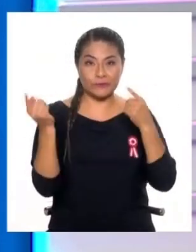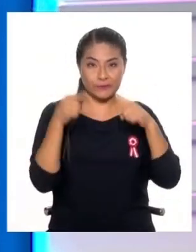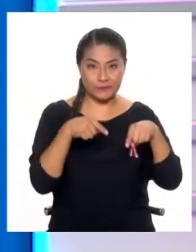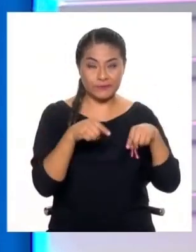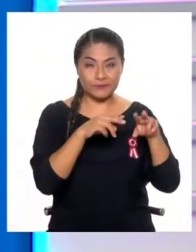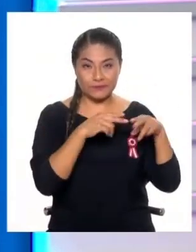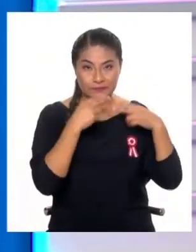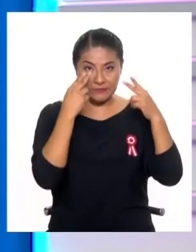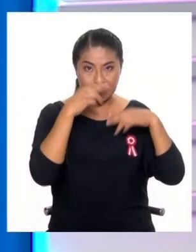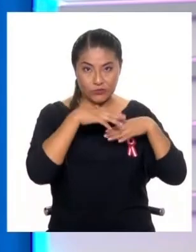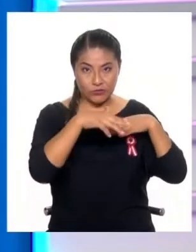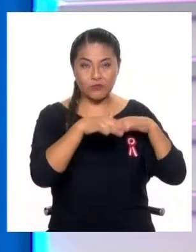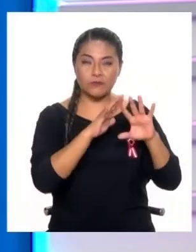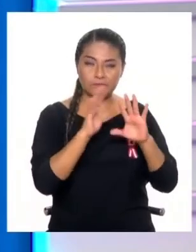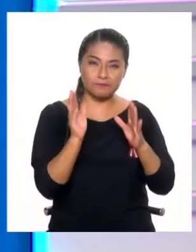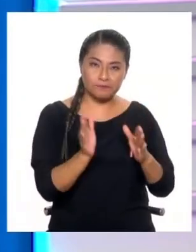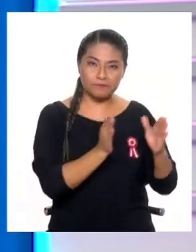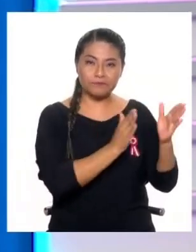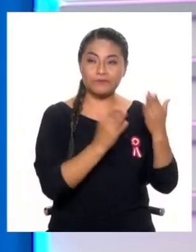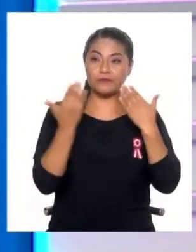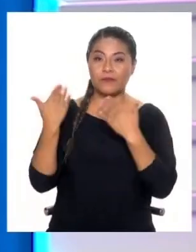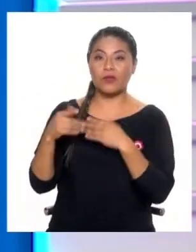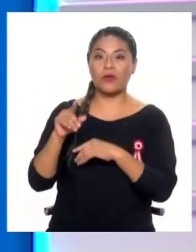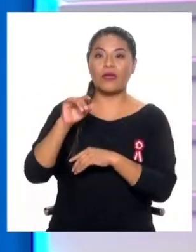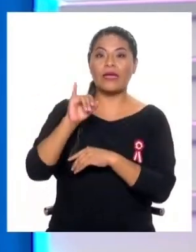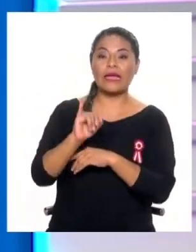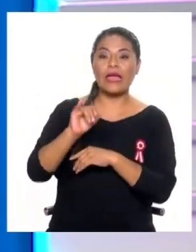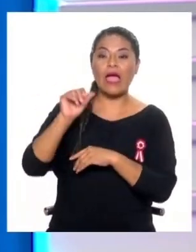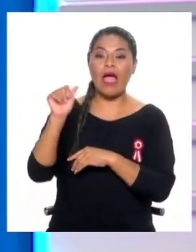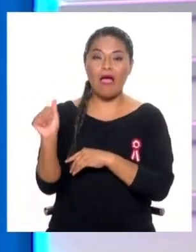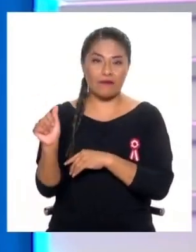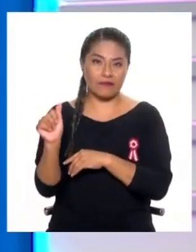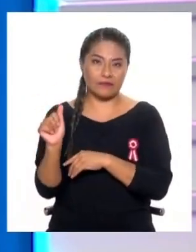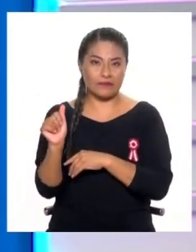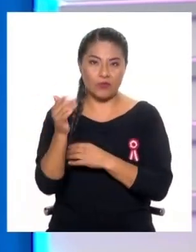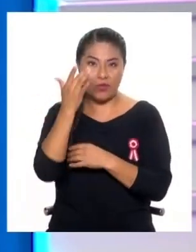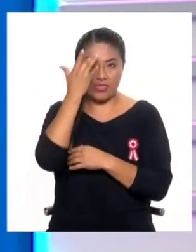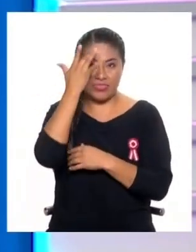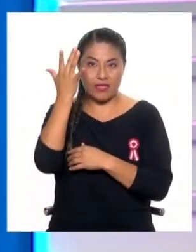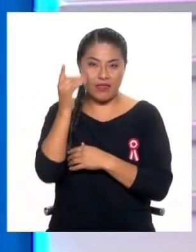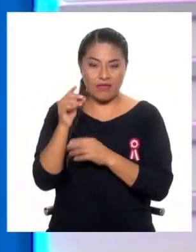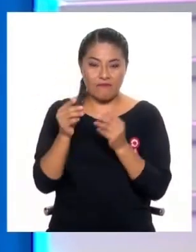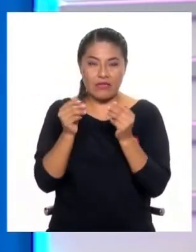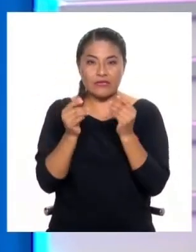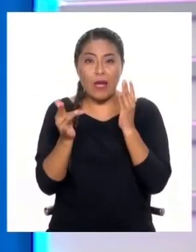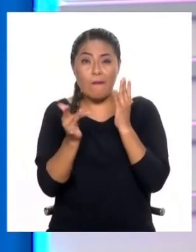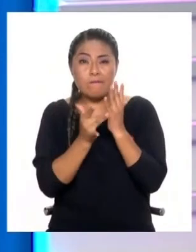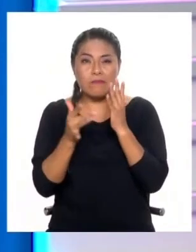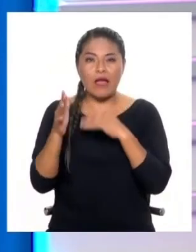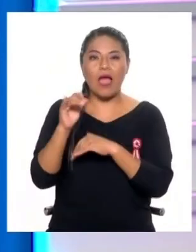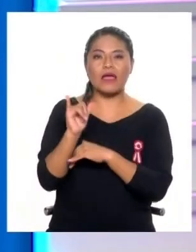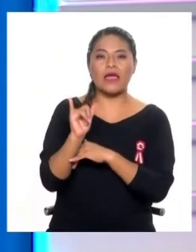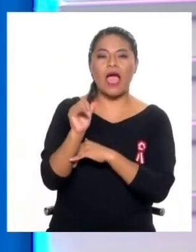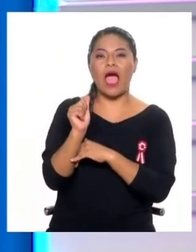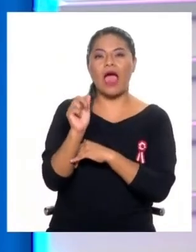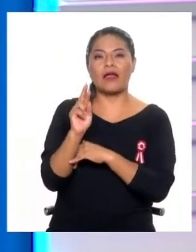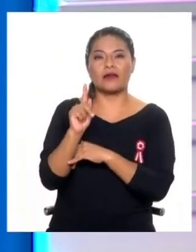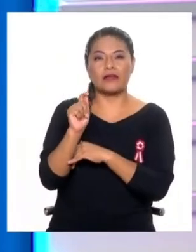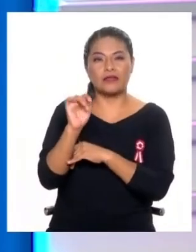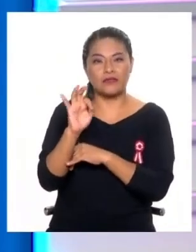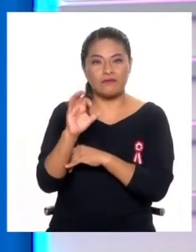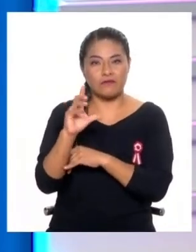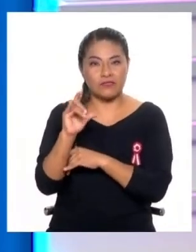ahora vamos a hablar de inteligencia artificial porque, como les decía, aunque no lo crean, el Perú ya tiene una ley que busca promover la inteligencia artificial